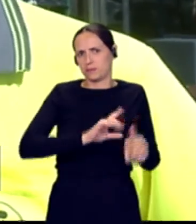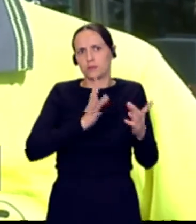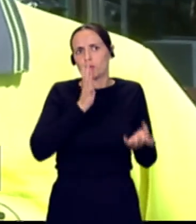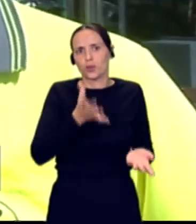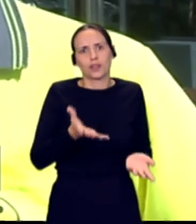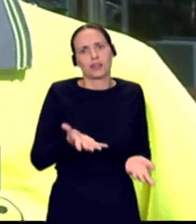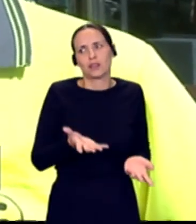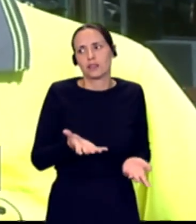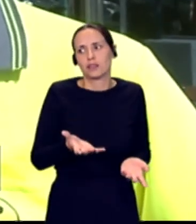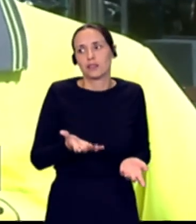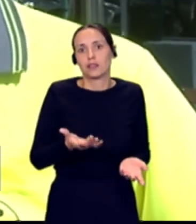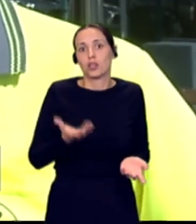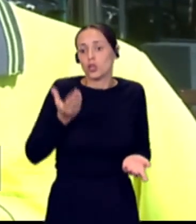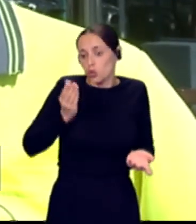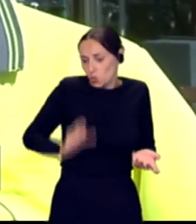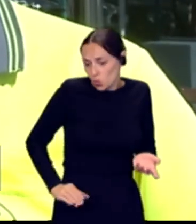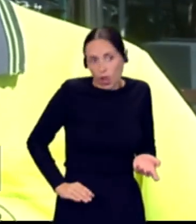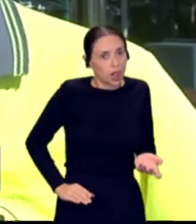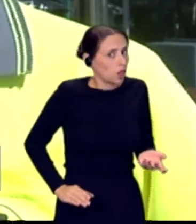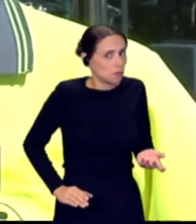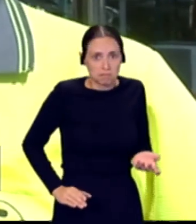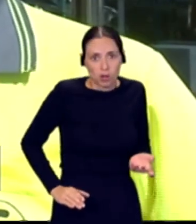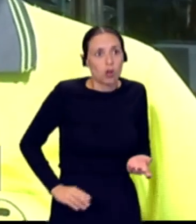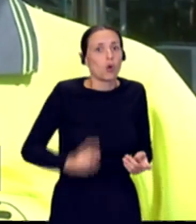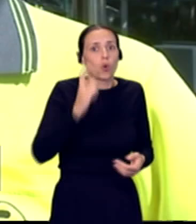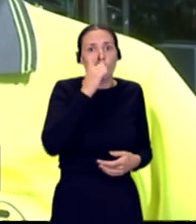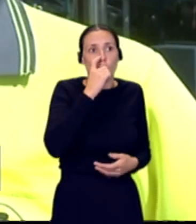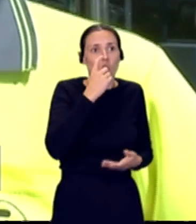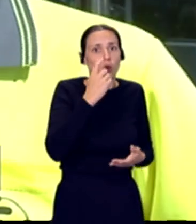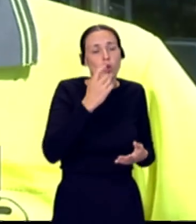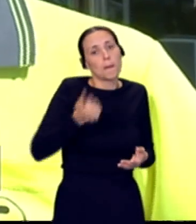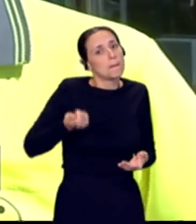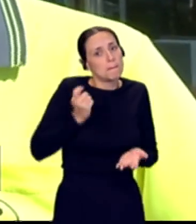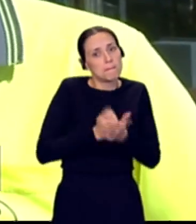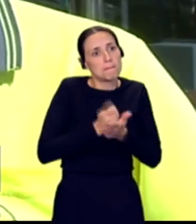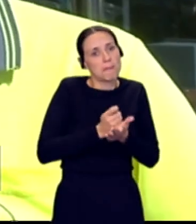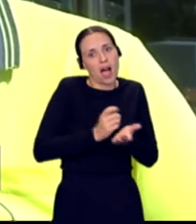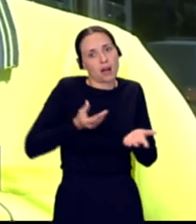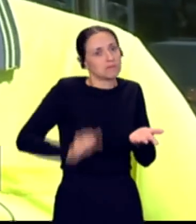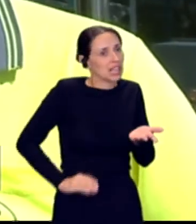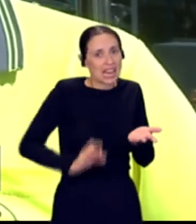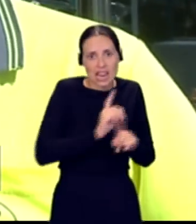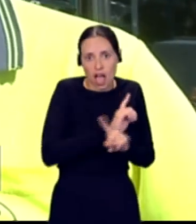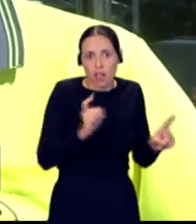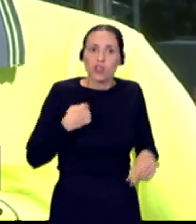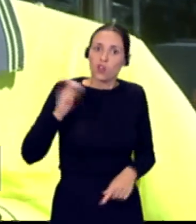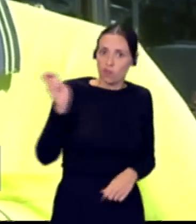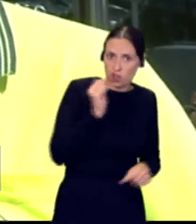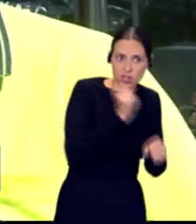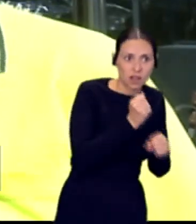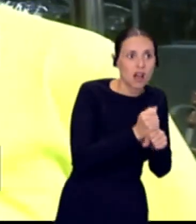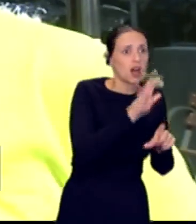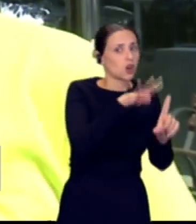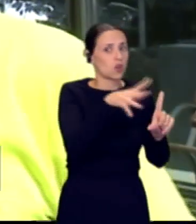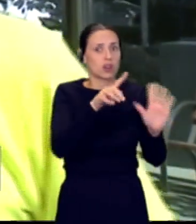percibir el salario, no percibir la paga de junio y venir a trabajar sin cobrar y tener que cumplir nuestro horario